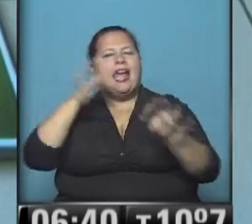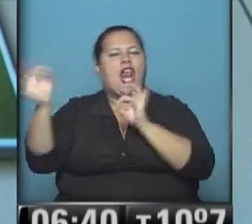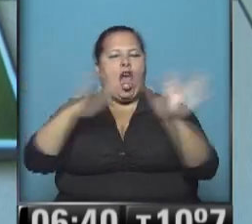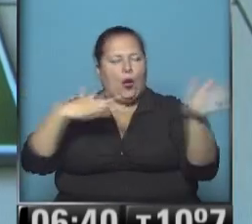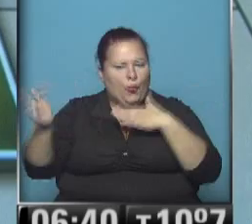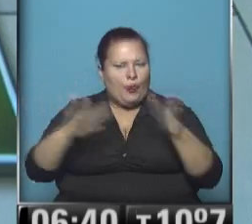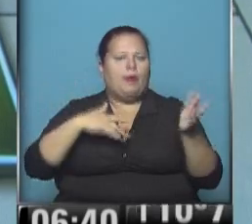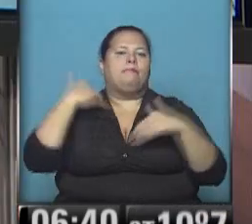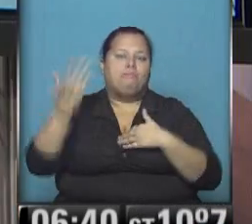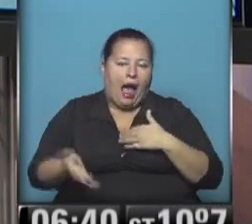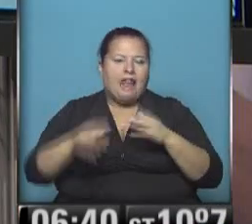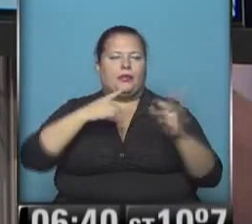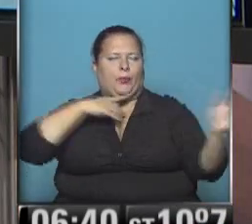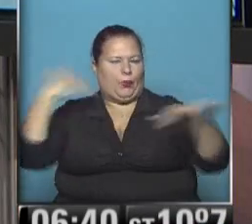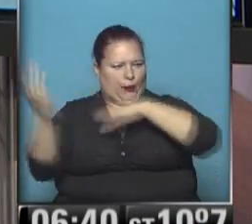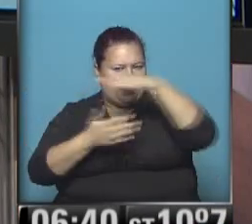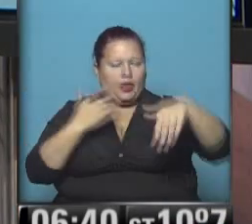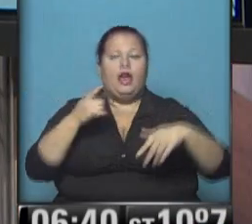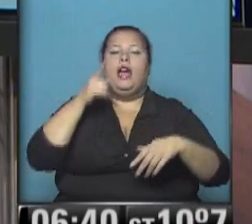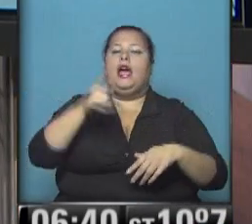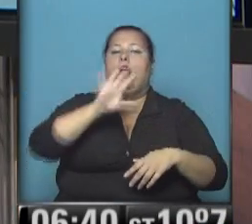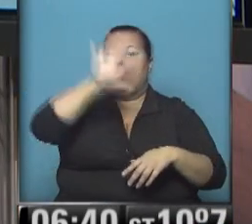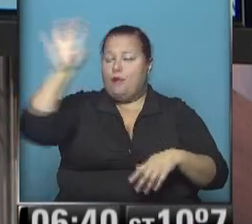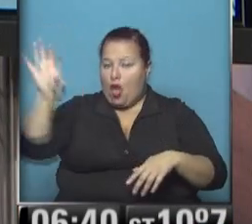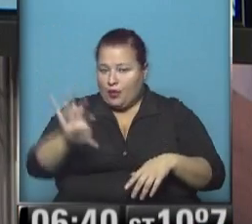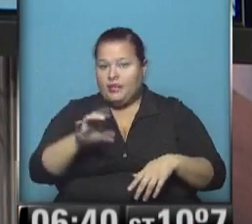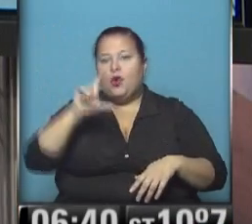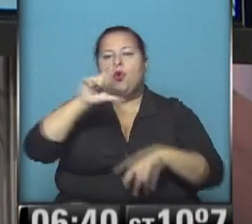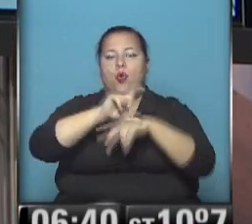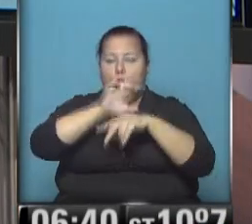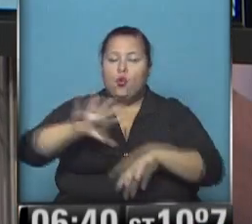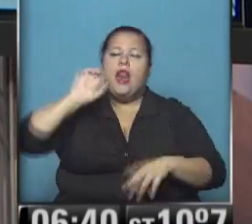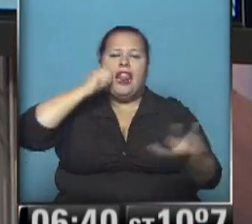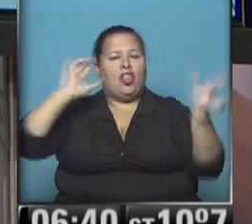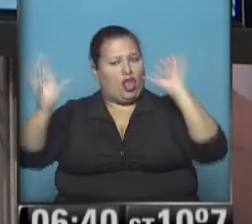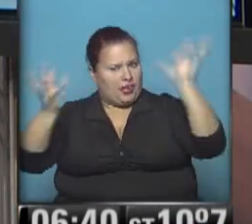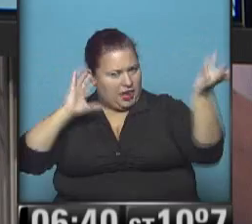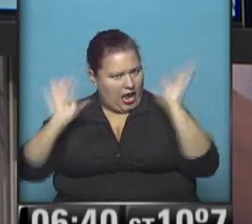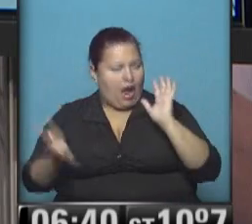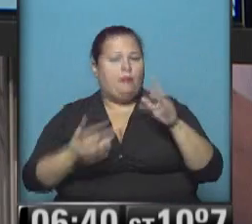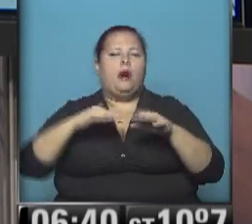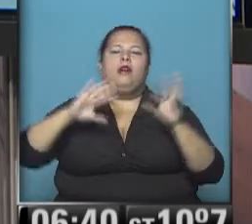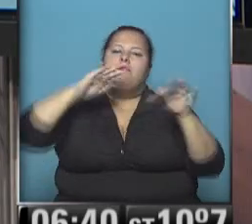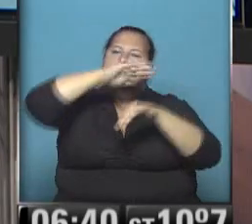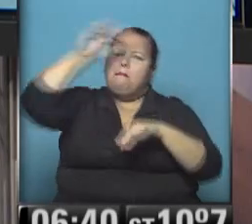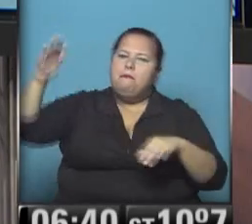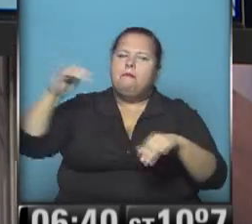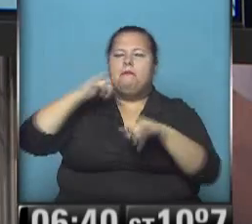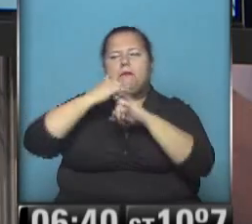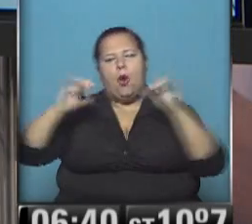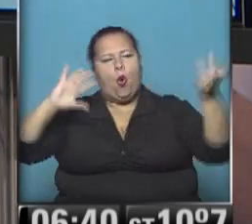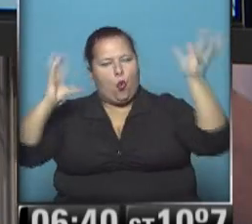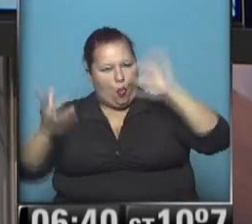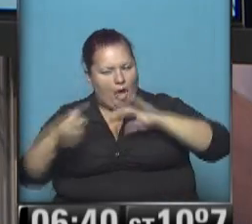por hora además con algunas rafas en el resto de las provincias de Cuyo buenas condiciones meteorológicas con cielo algo a parcialmente